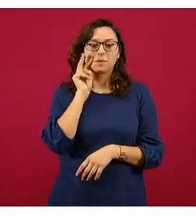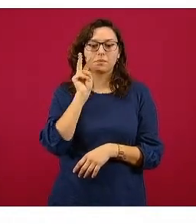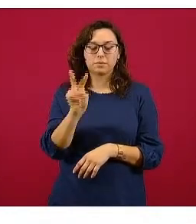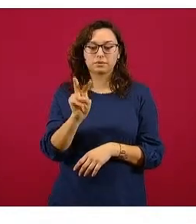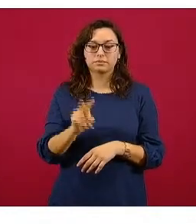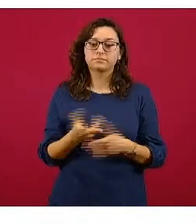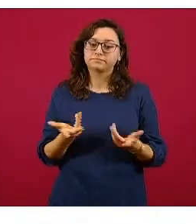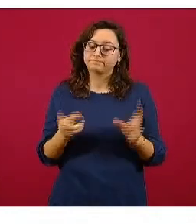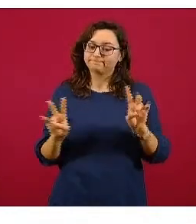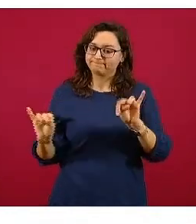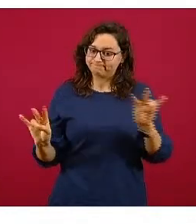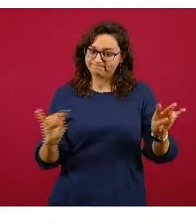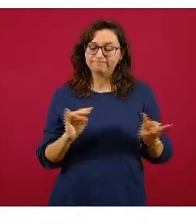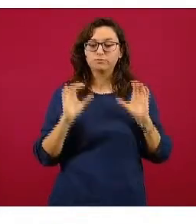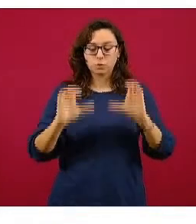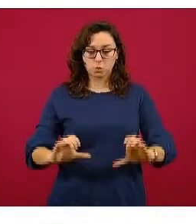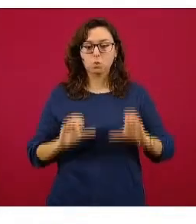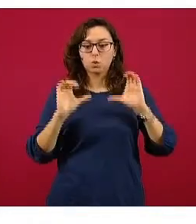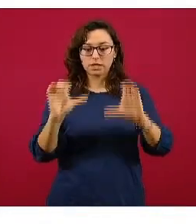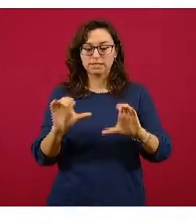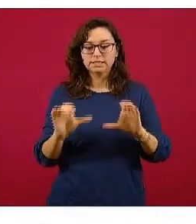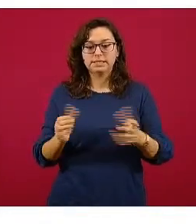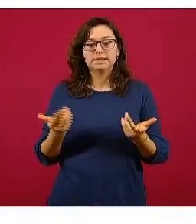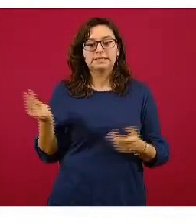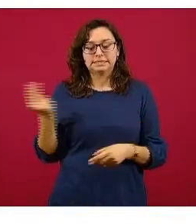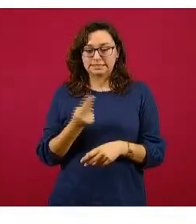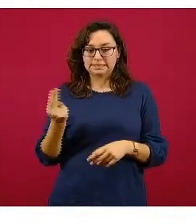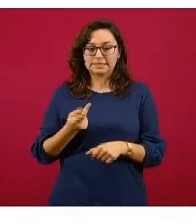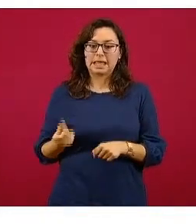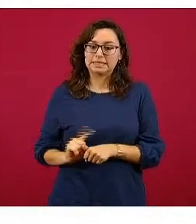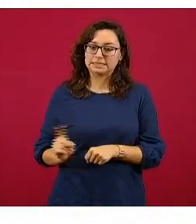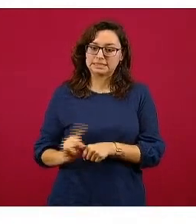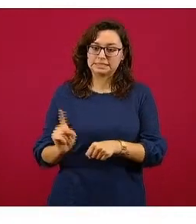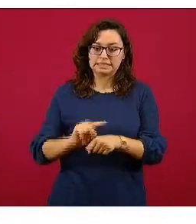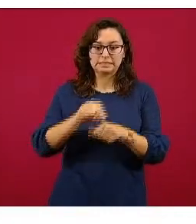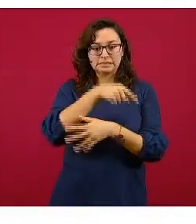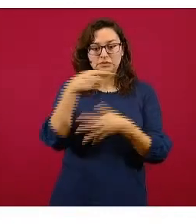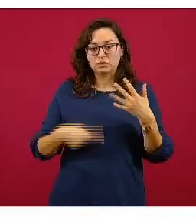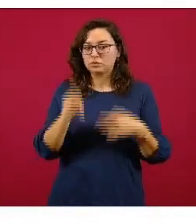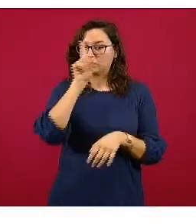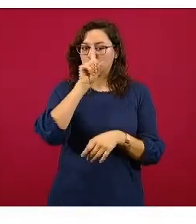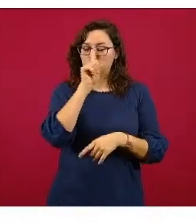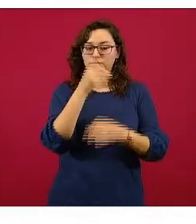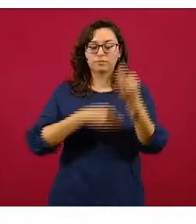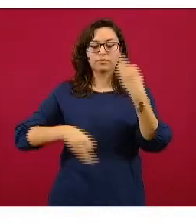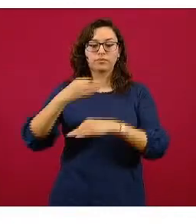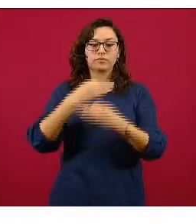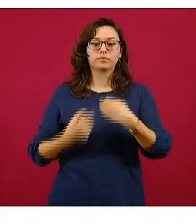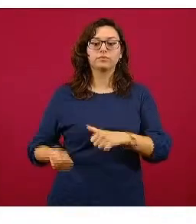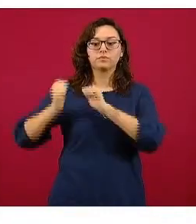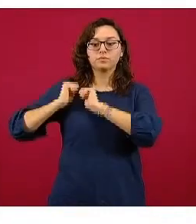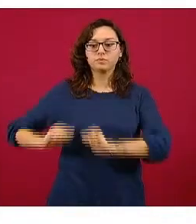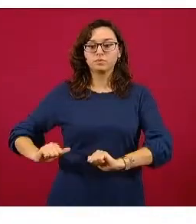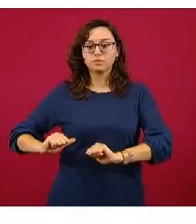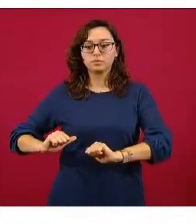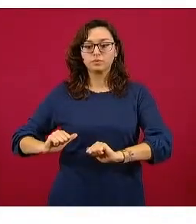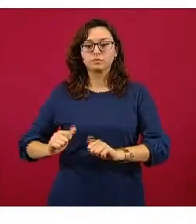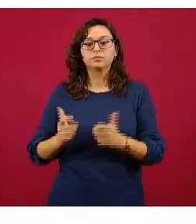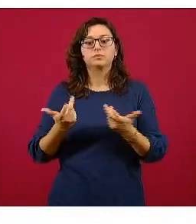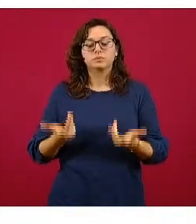prestando atención y sobre todo aplicando en el día a día todas las recomendaciones que las autoridades sanitarias en nuestras